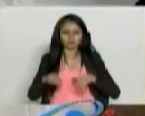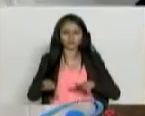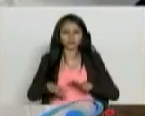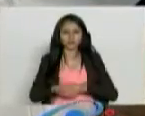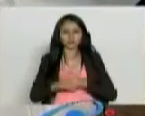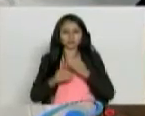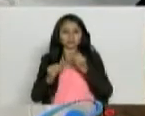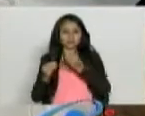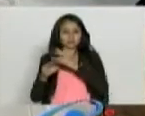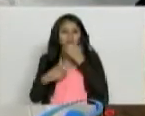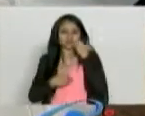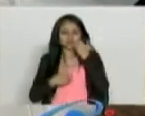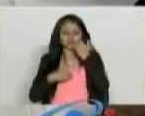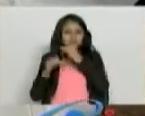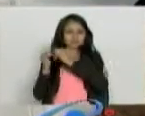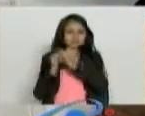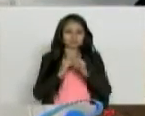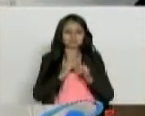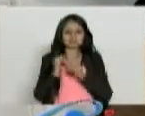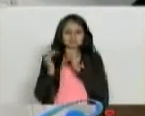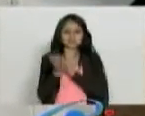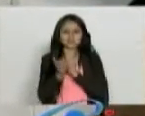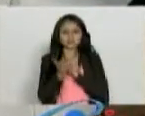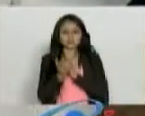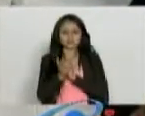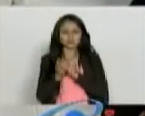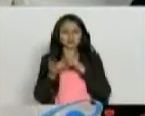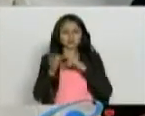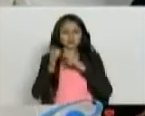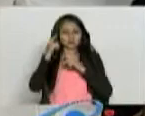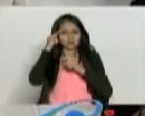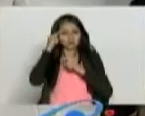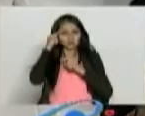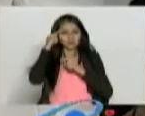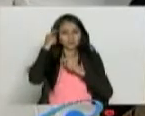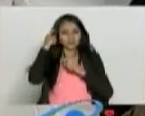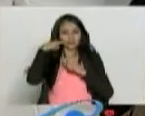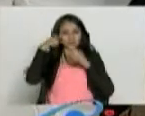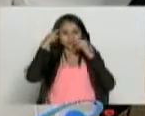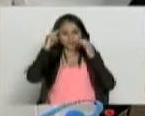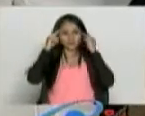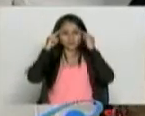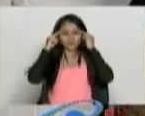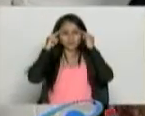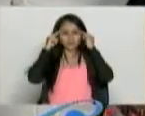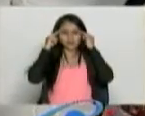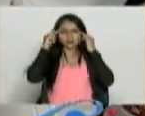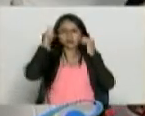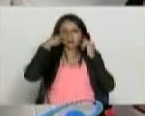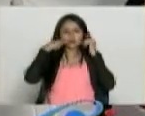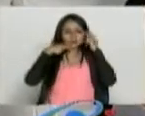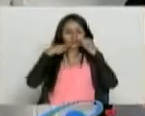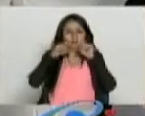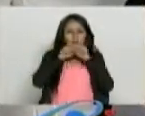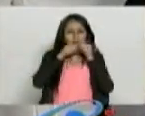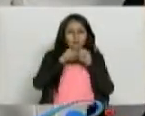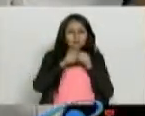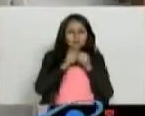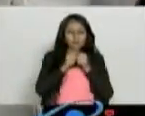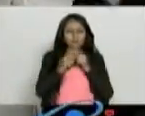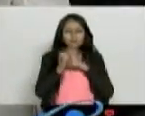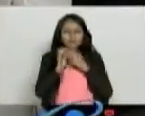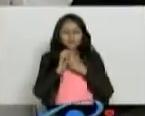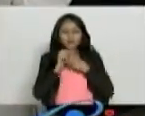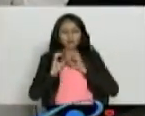del sistema neurológico y neuromuscular. Entonces, esto hace que